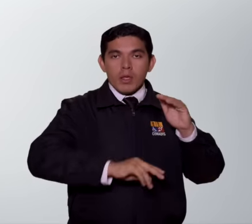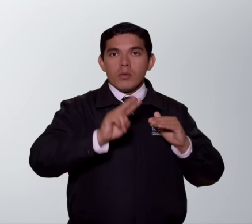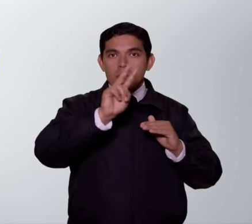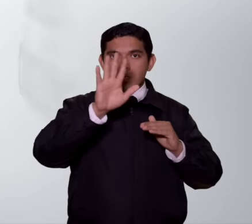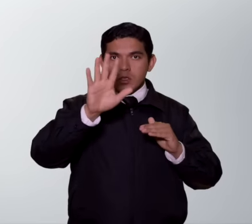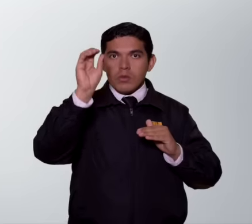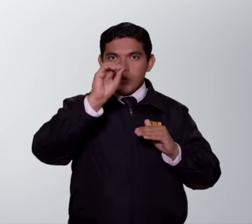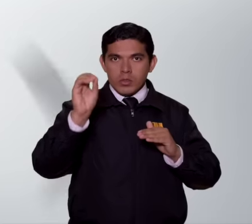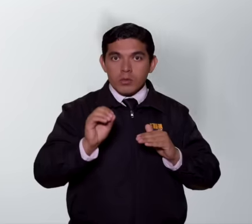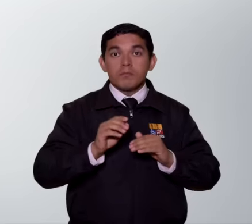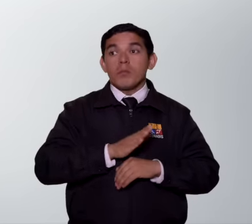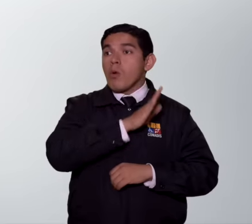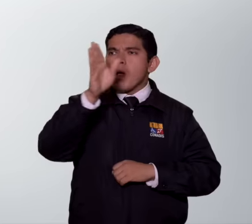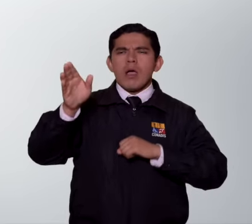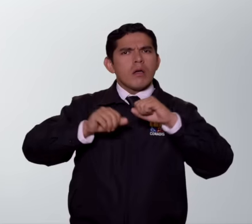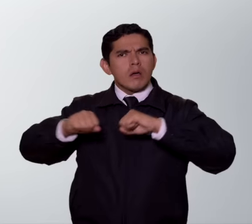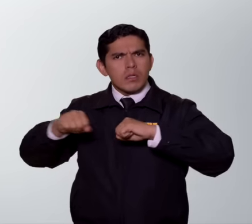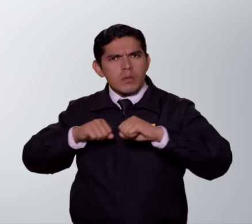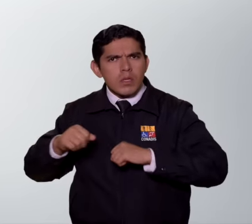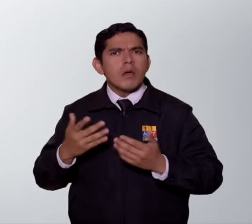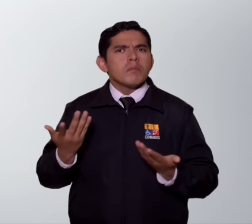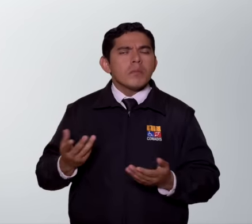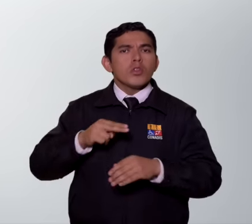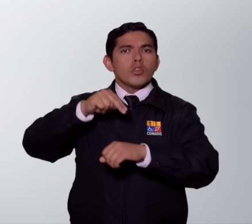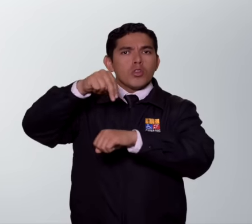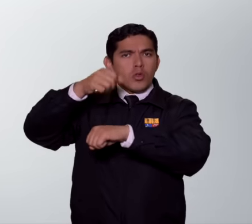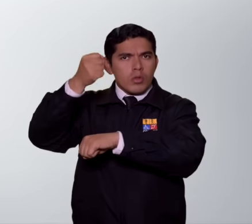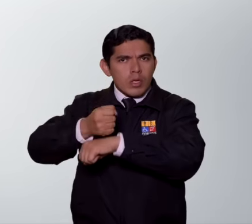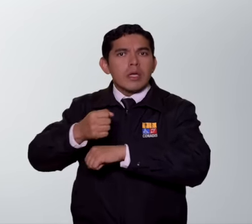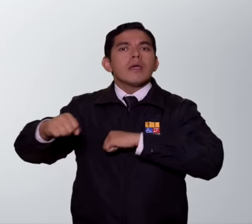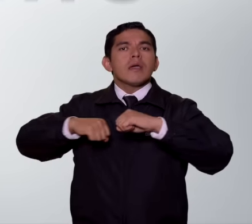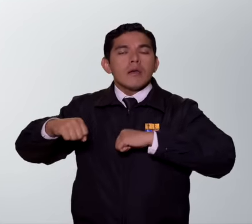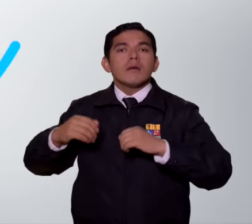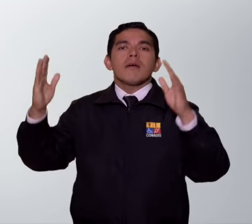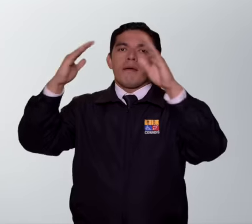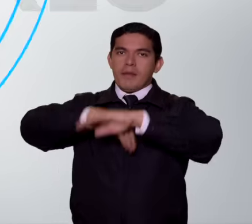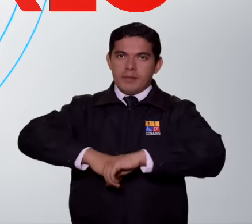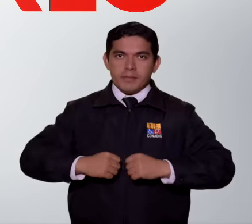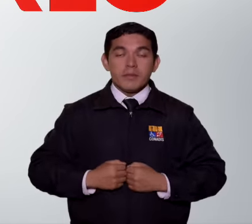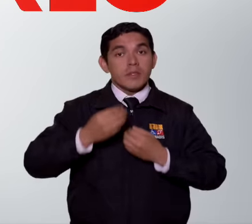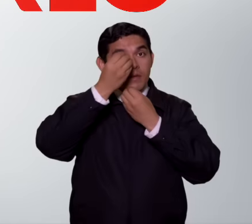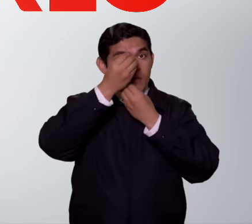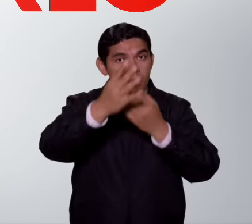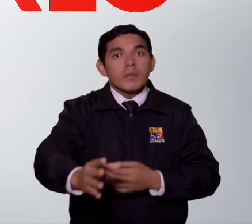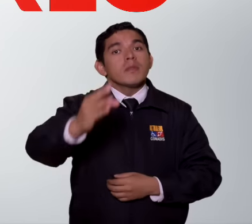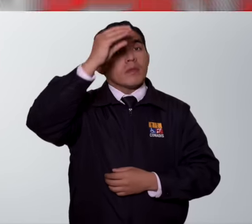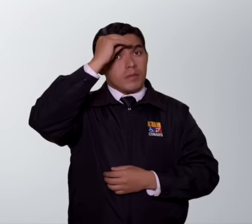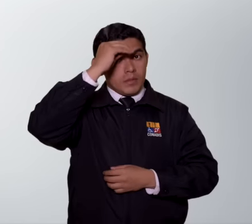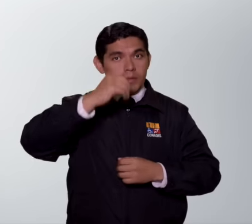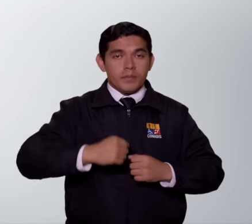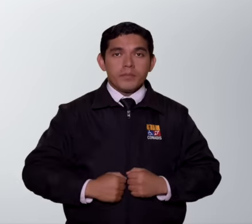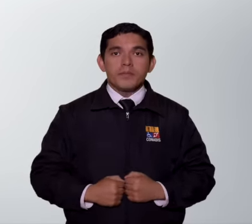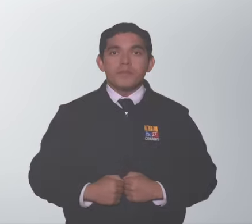unificado. Recuerda que en caso de requerir algún trámite notarial, este será gratuito. Infórmate, necesitas saberlo.